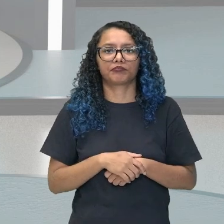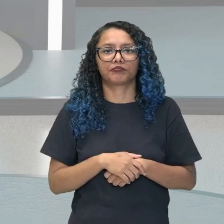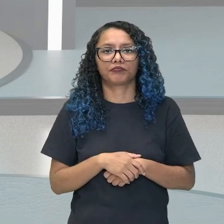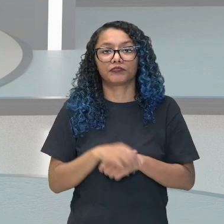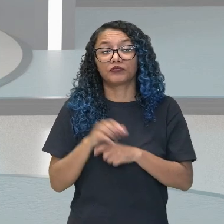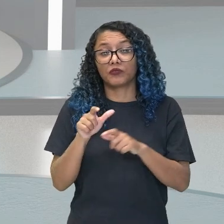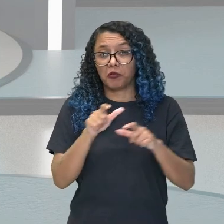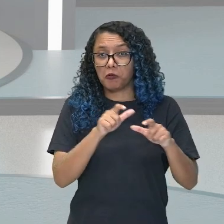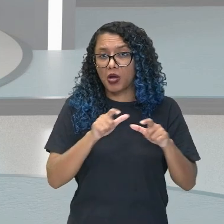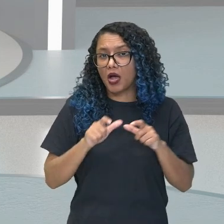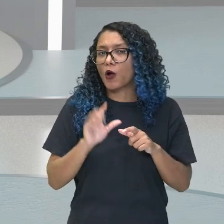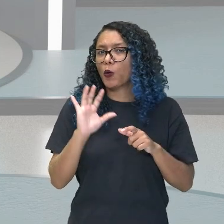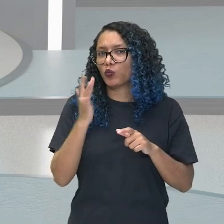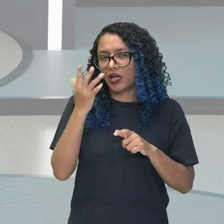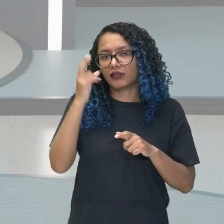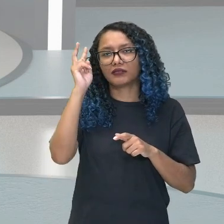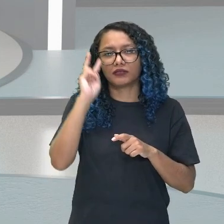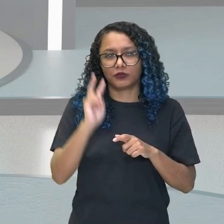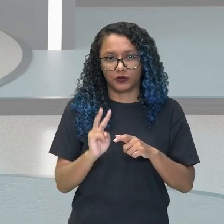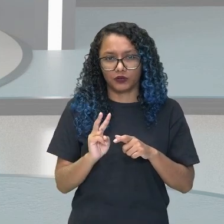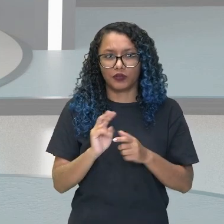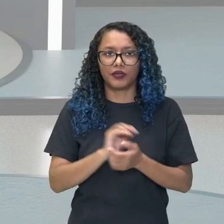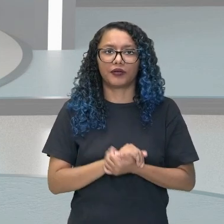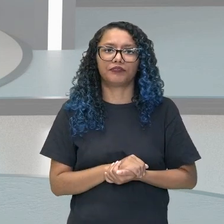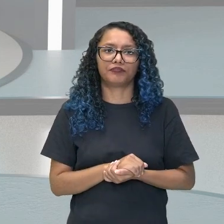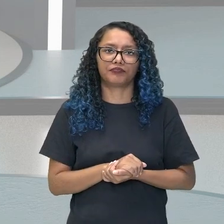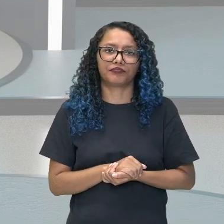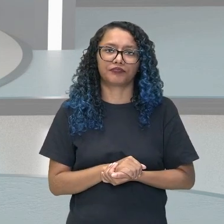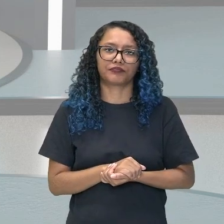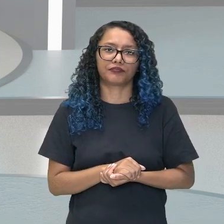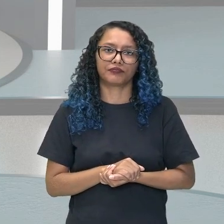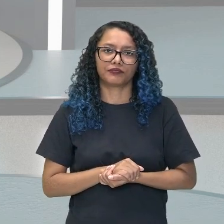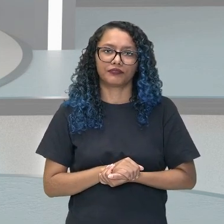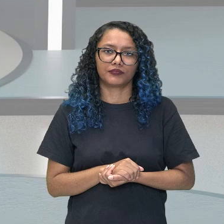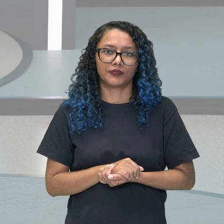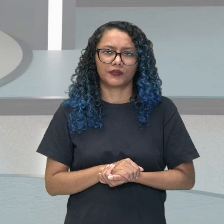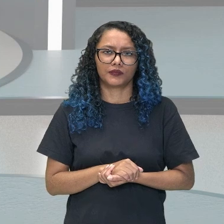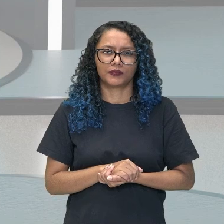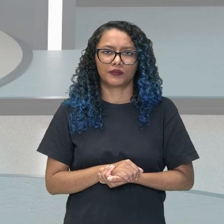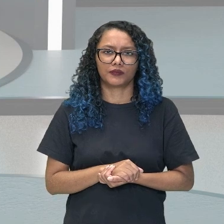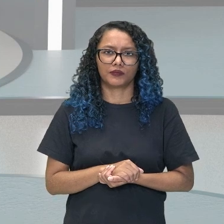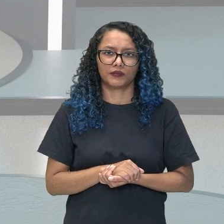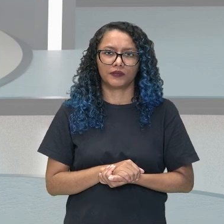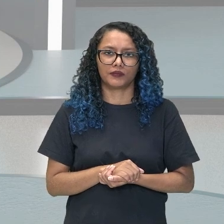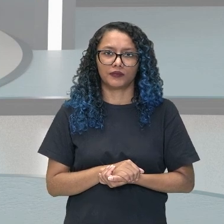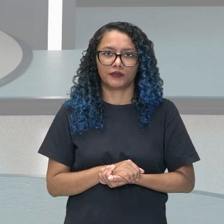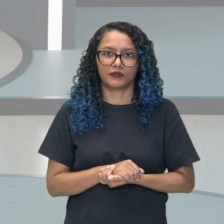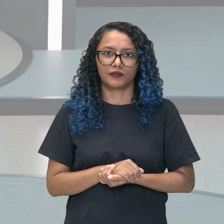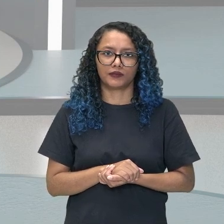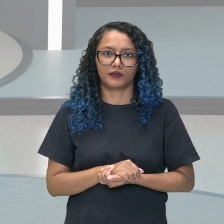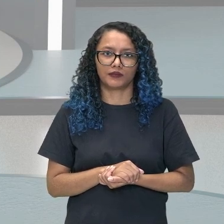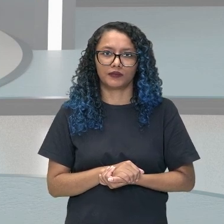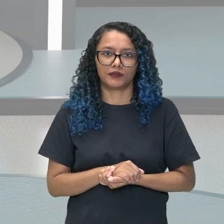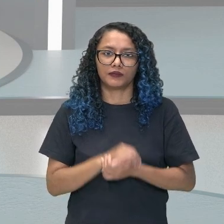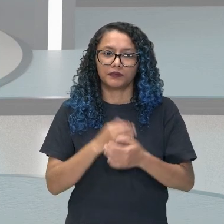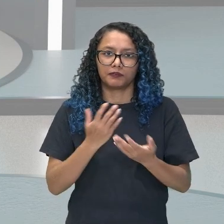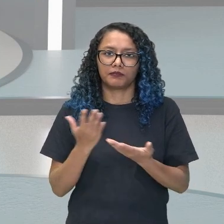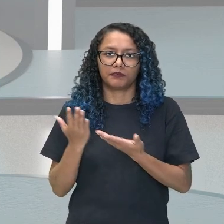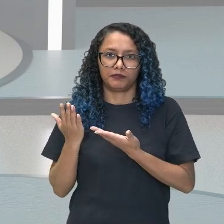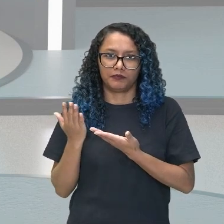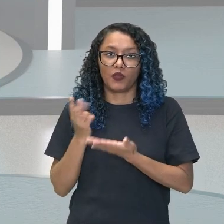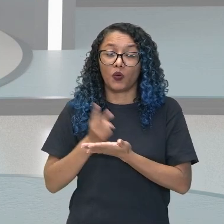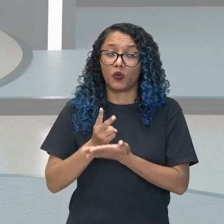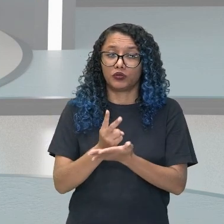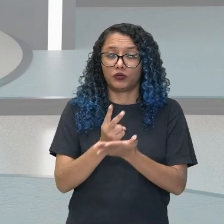nuestra historia se pasa. El lector logra imaginar cada espacio y